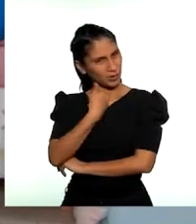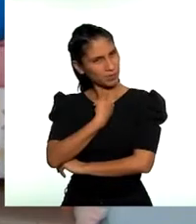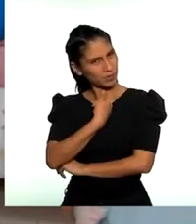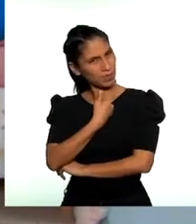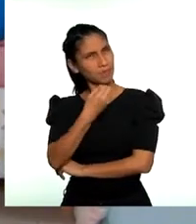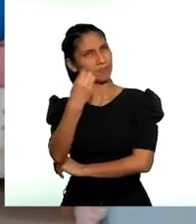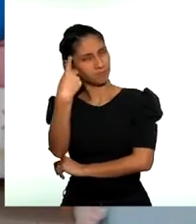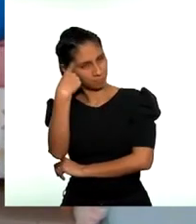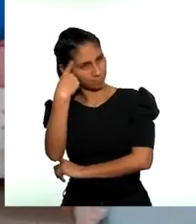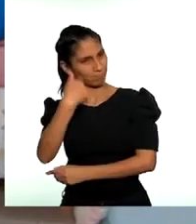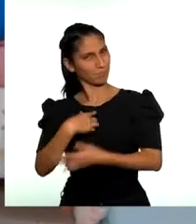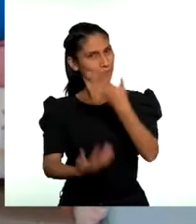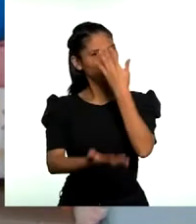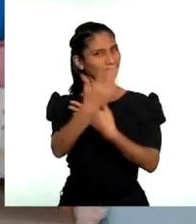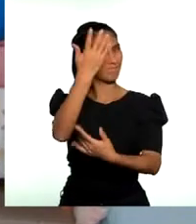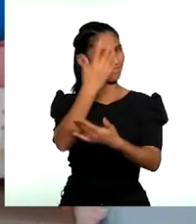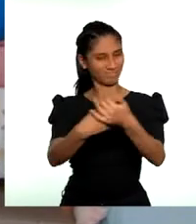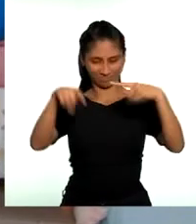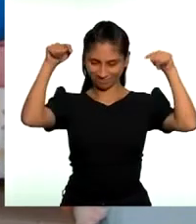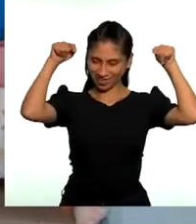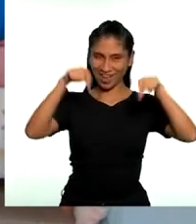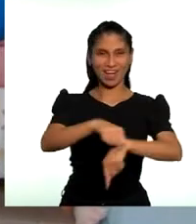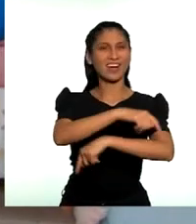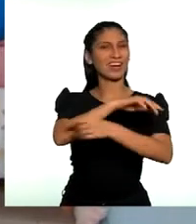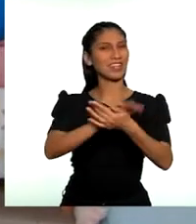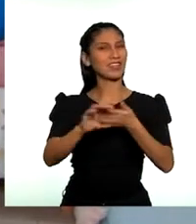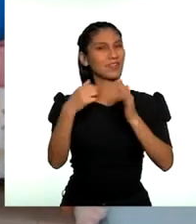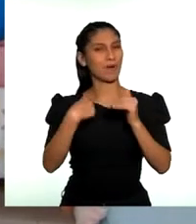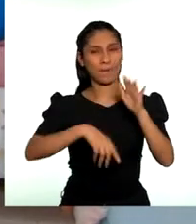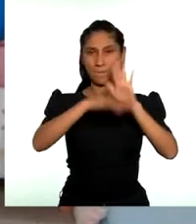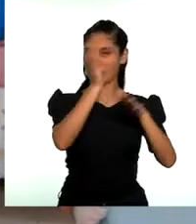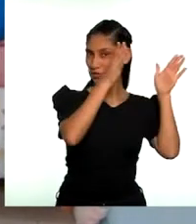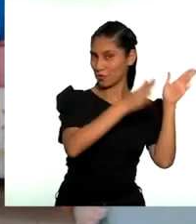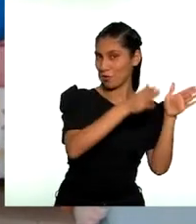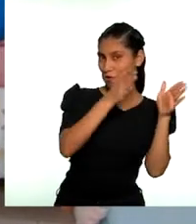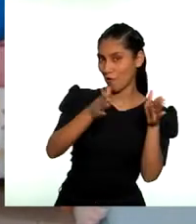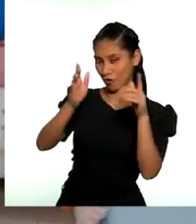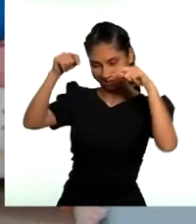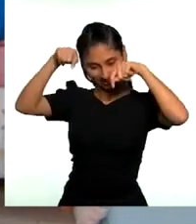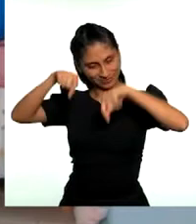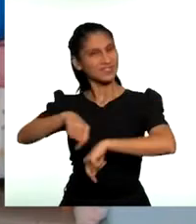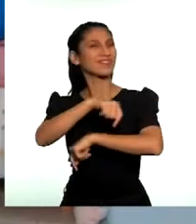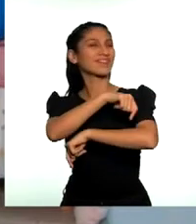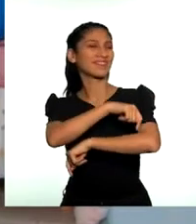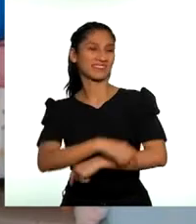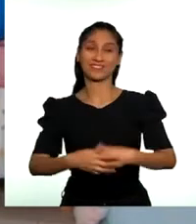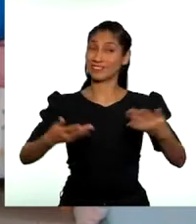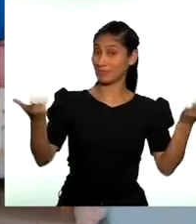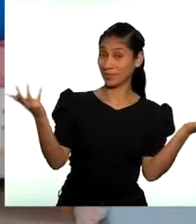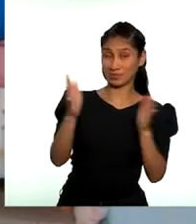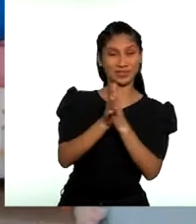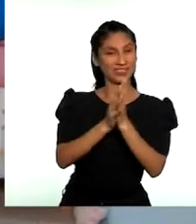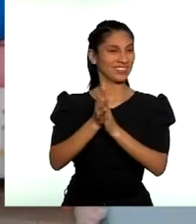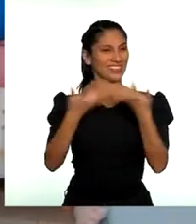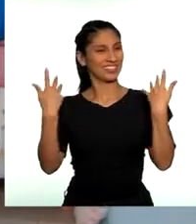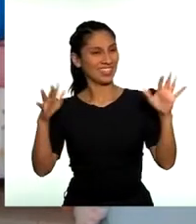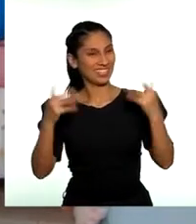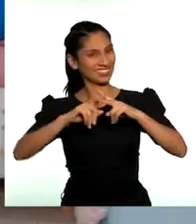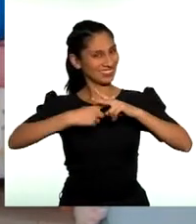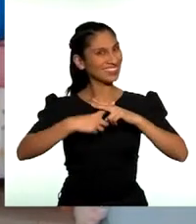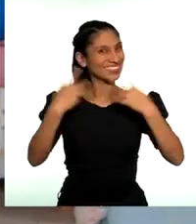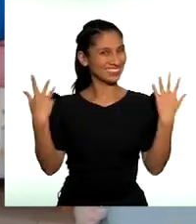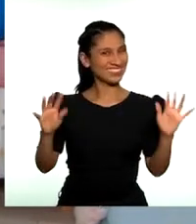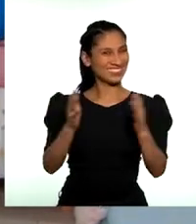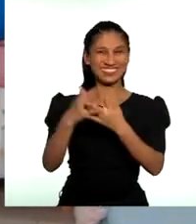misma, ¡Manos a la obra! De ahora en adelante, más orden y disciplina en esta casa. Bueno, bueno, bueno, ya.